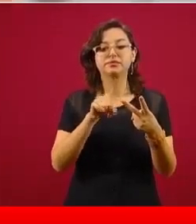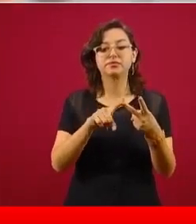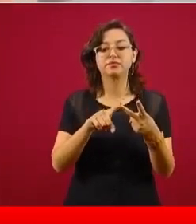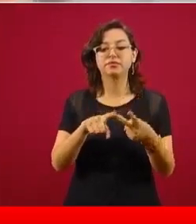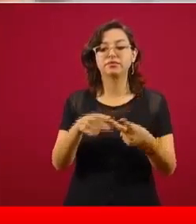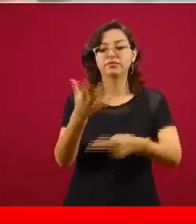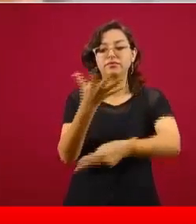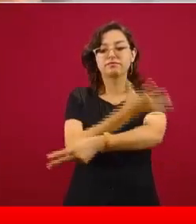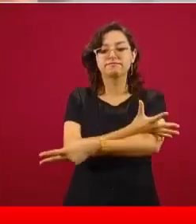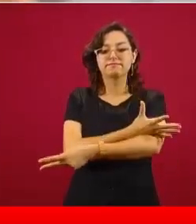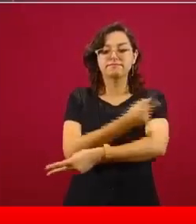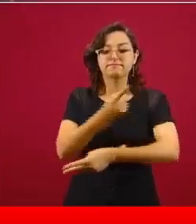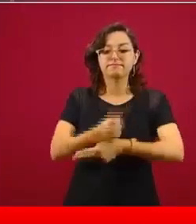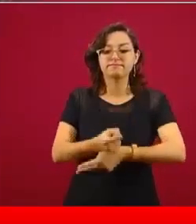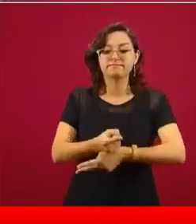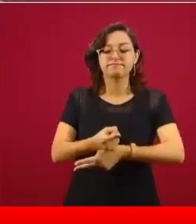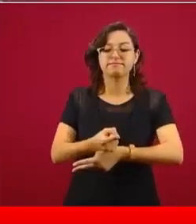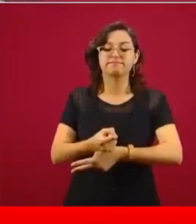Honestidad.